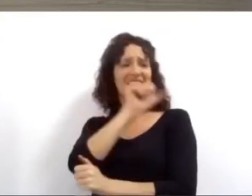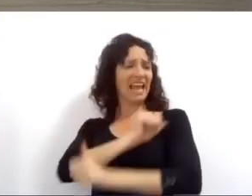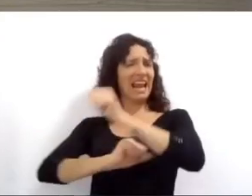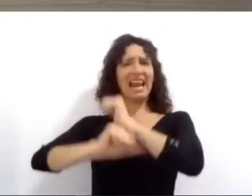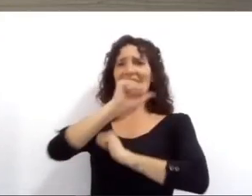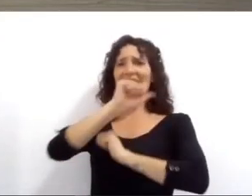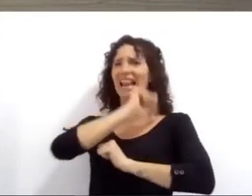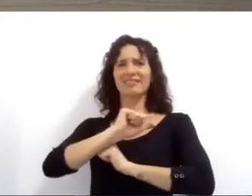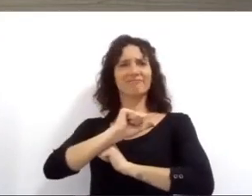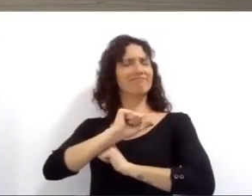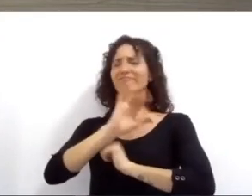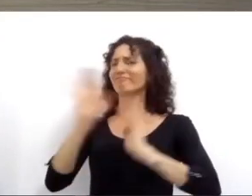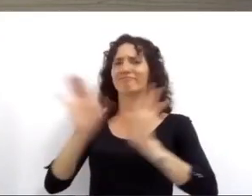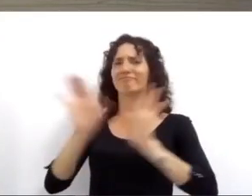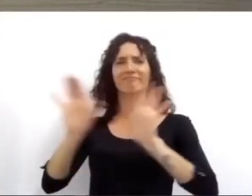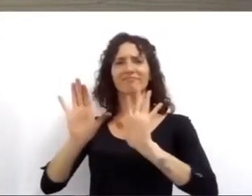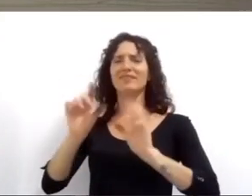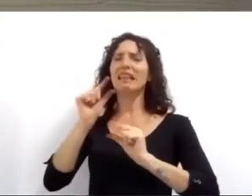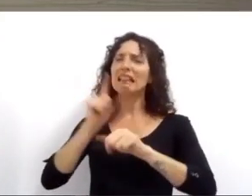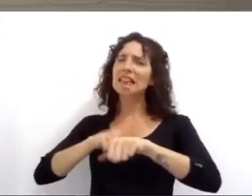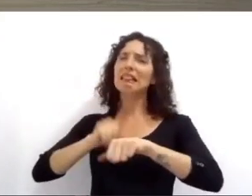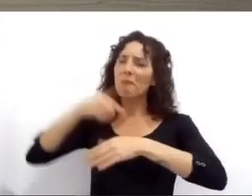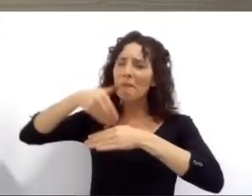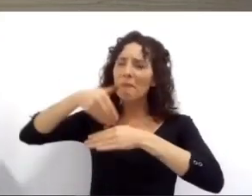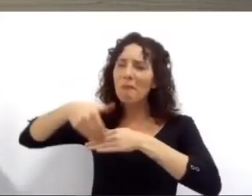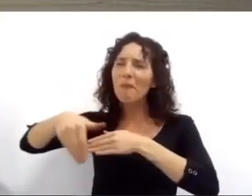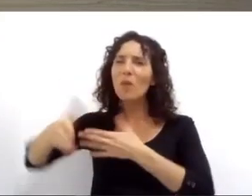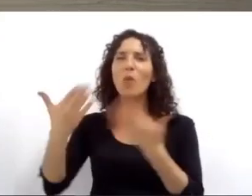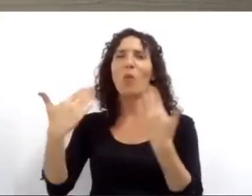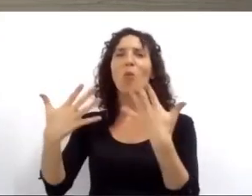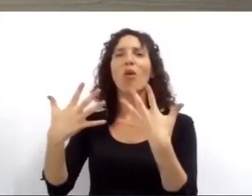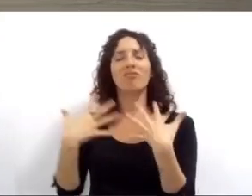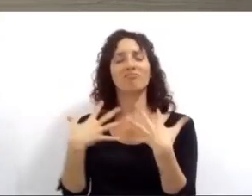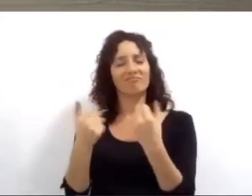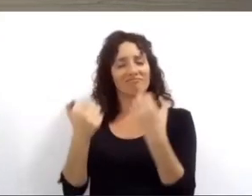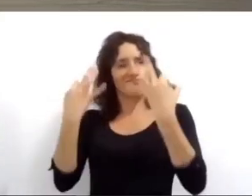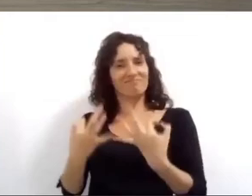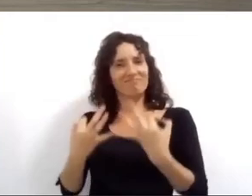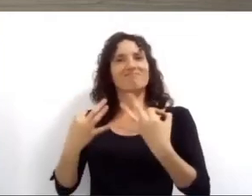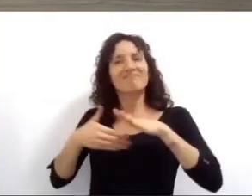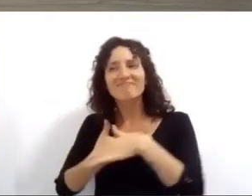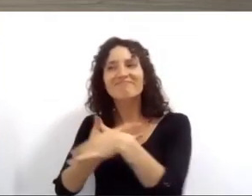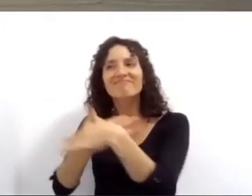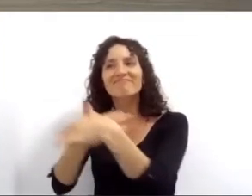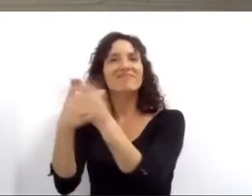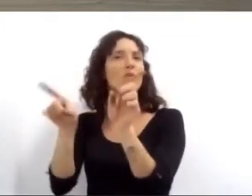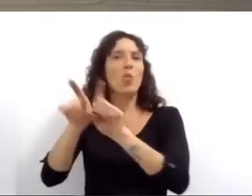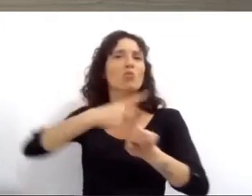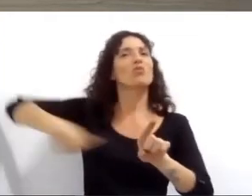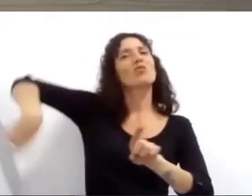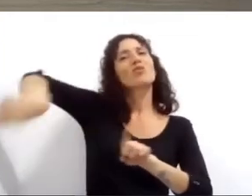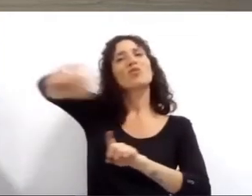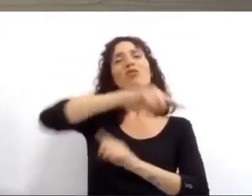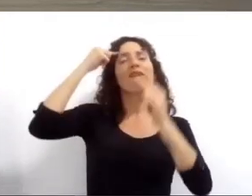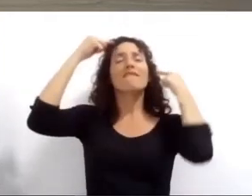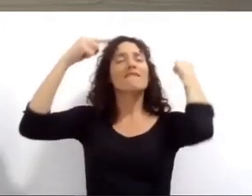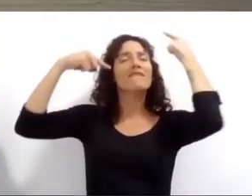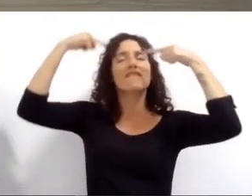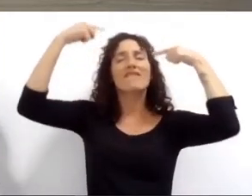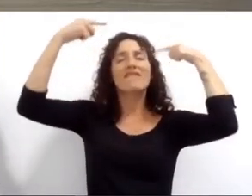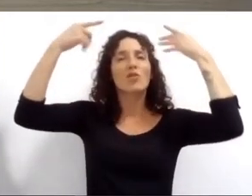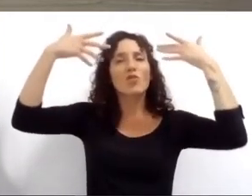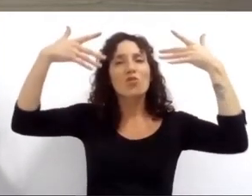vivir quedémonos con esas frases y esa hermosa melodía resonando en el alma recordemos porque